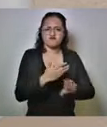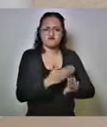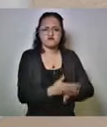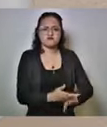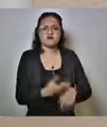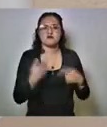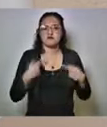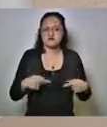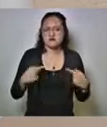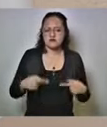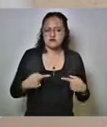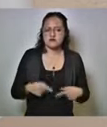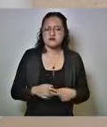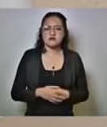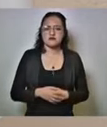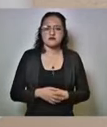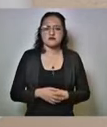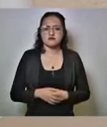personas